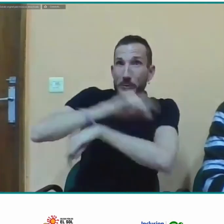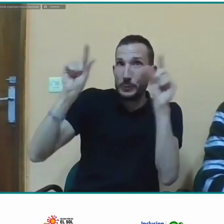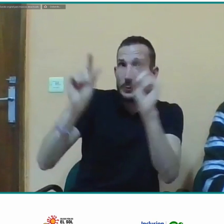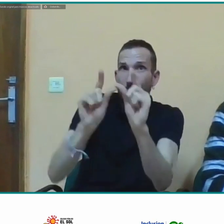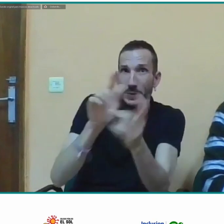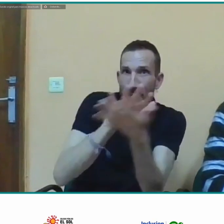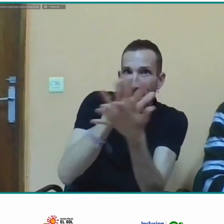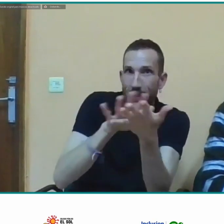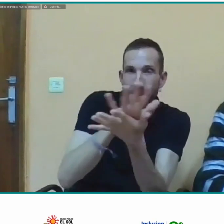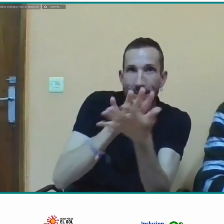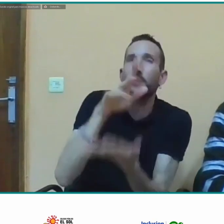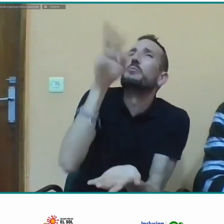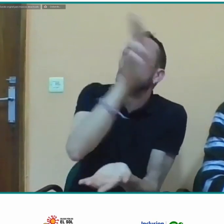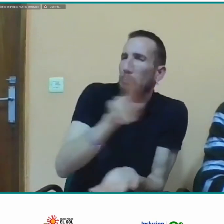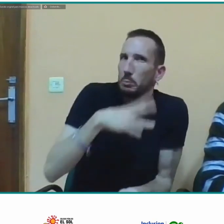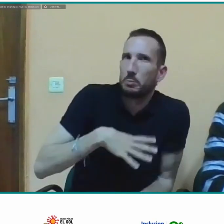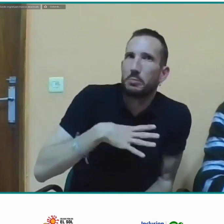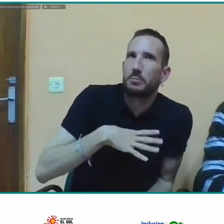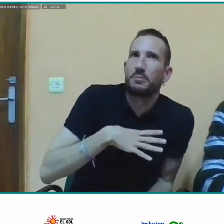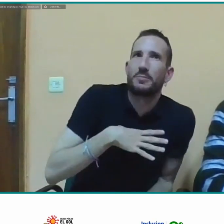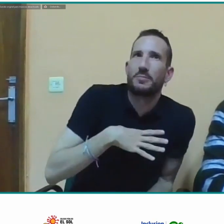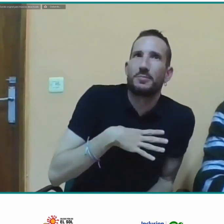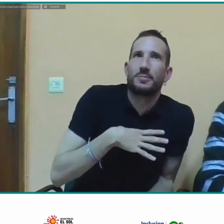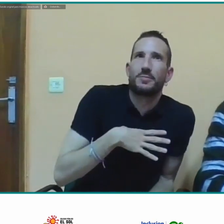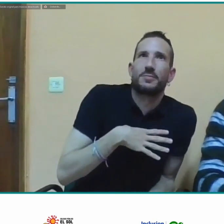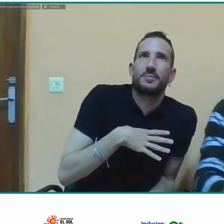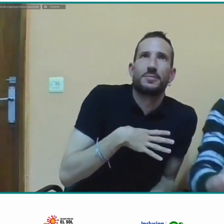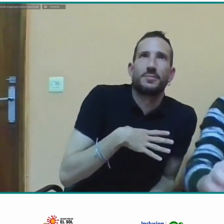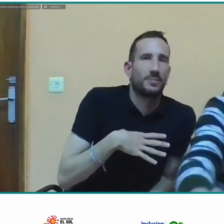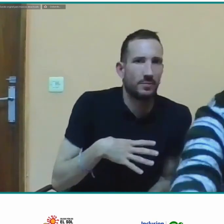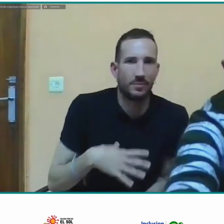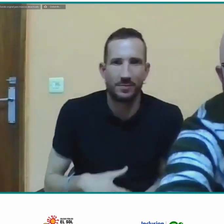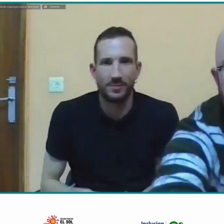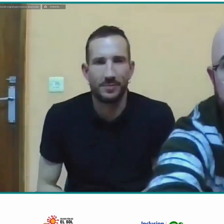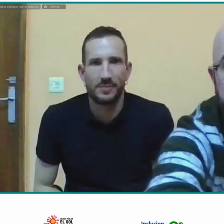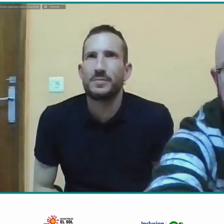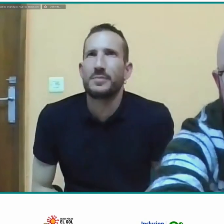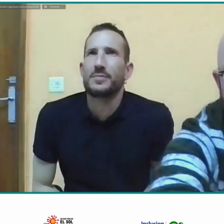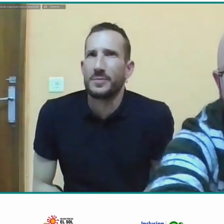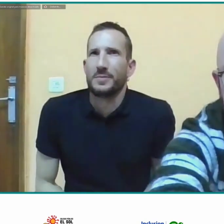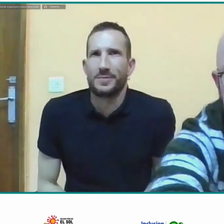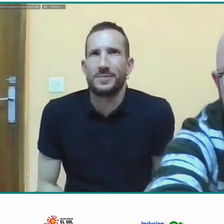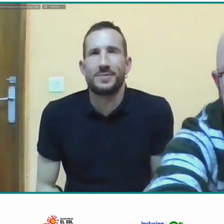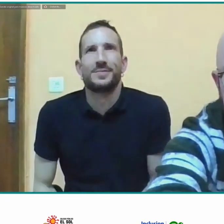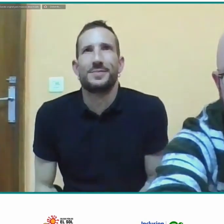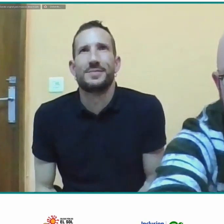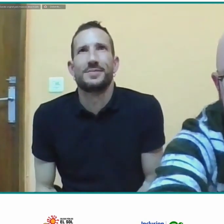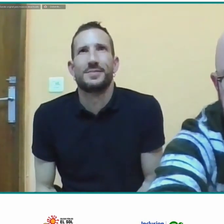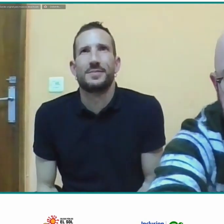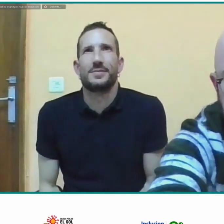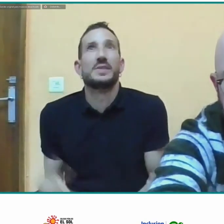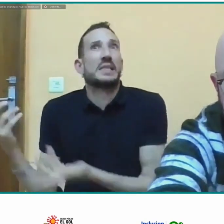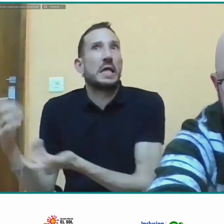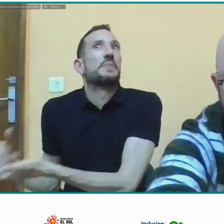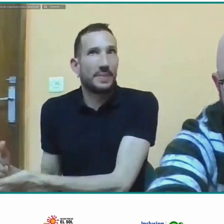lo que no sé si es que en el chat sería muy pequeñito la vuelvo a leer y